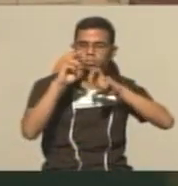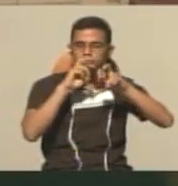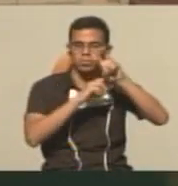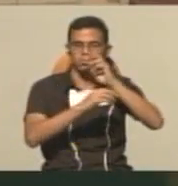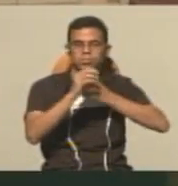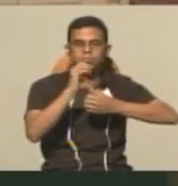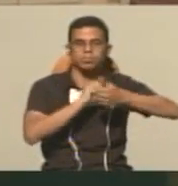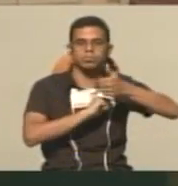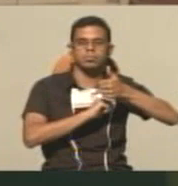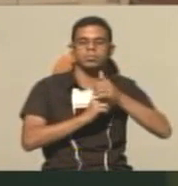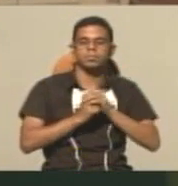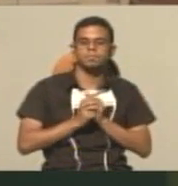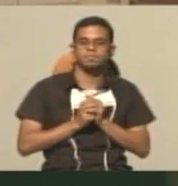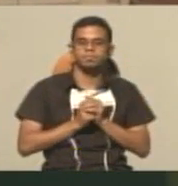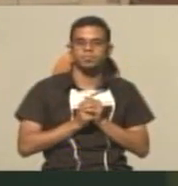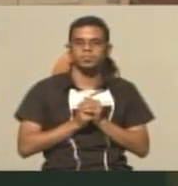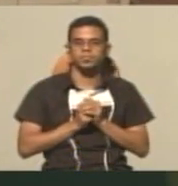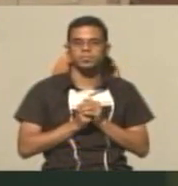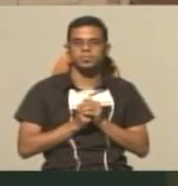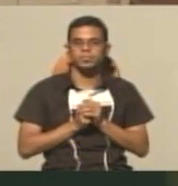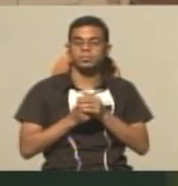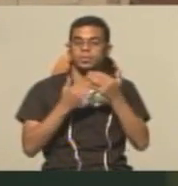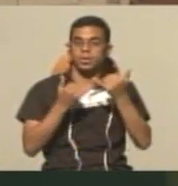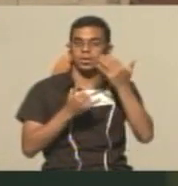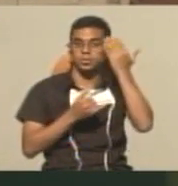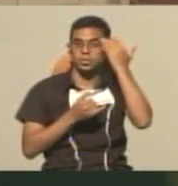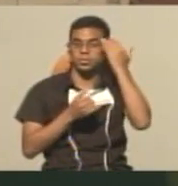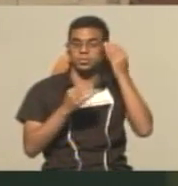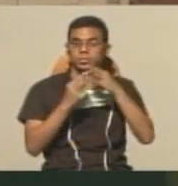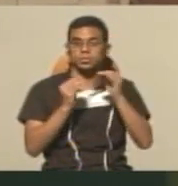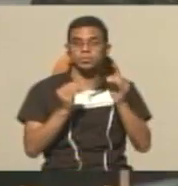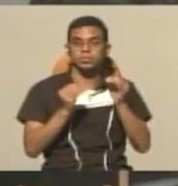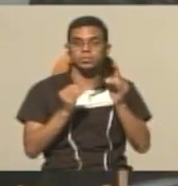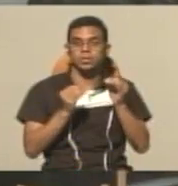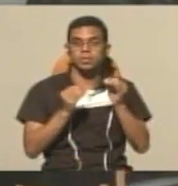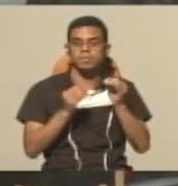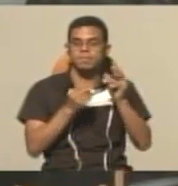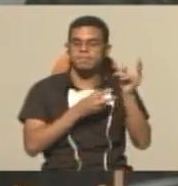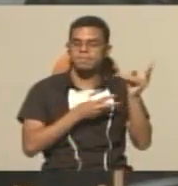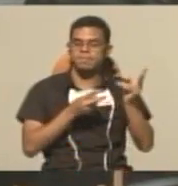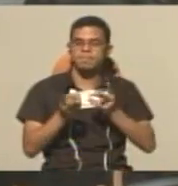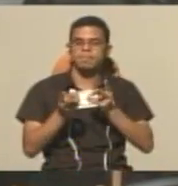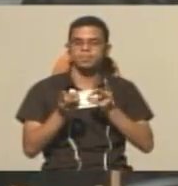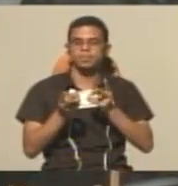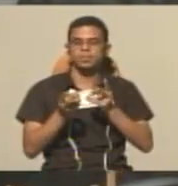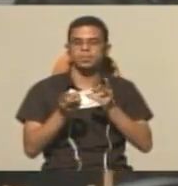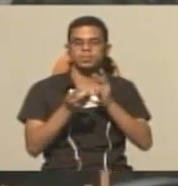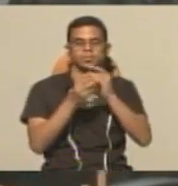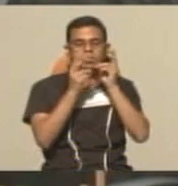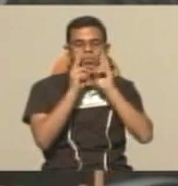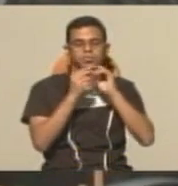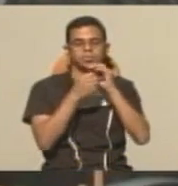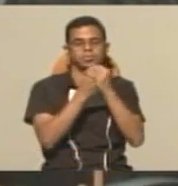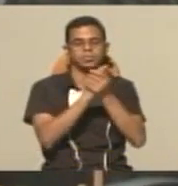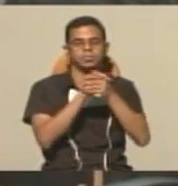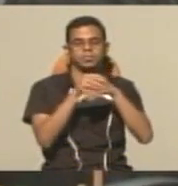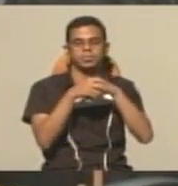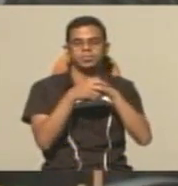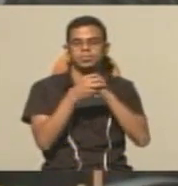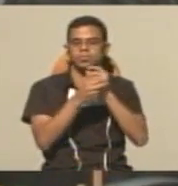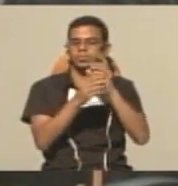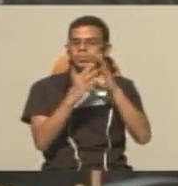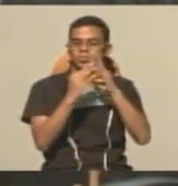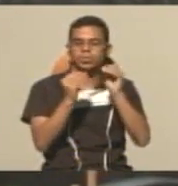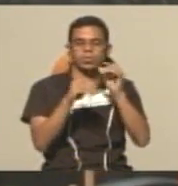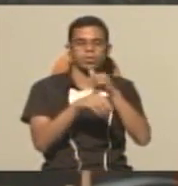Audacity. Ya sabiendo todas estas cosas, te invito a que siempre te laves tus manos en todo